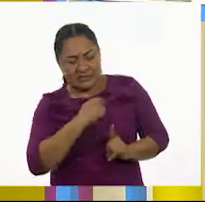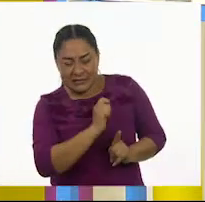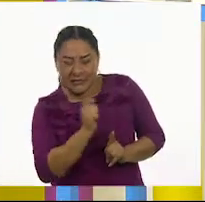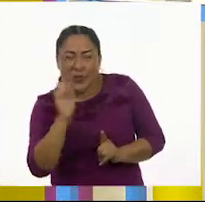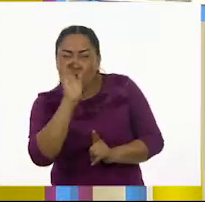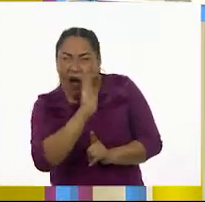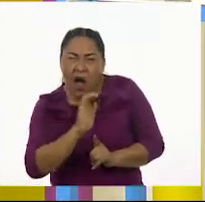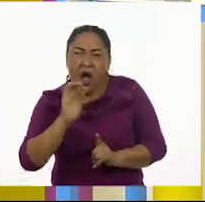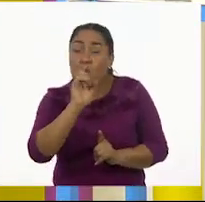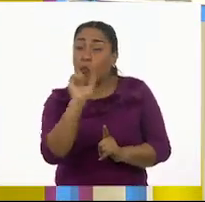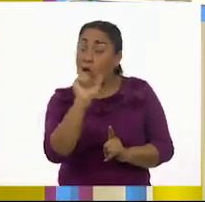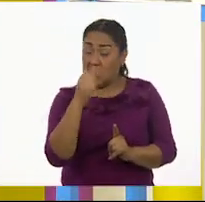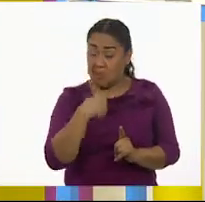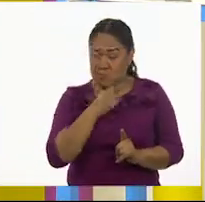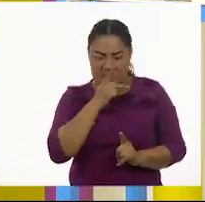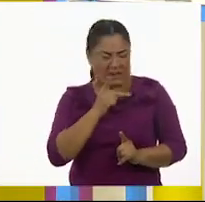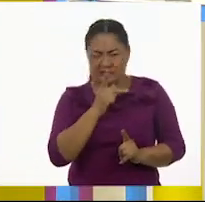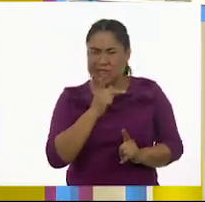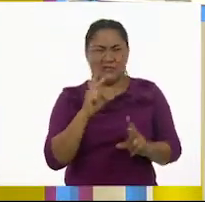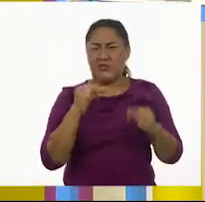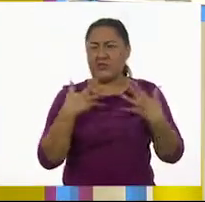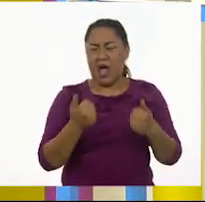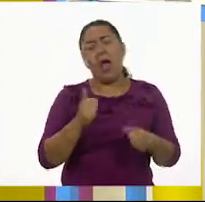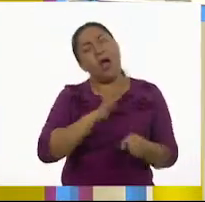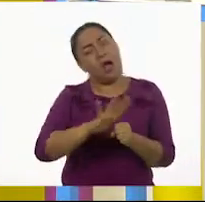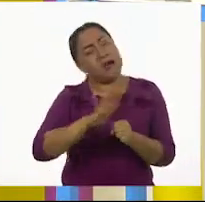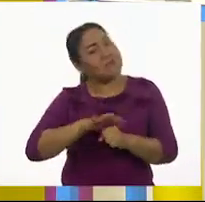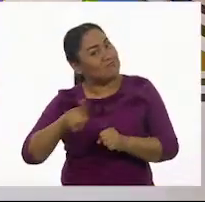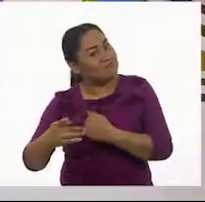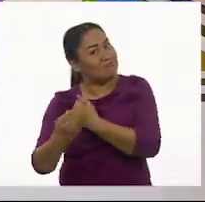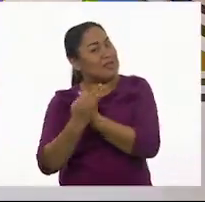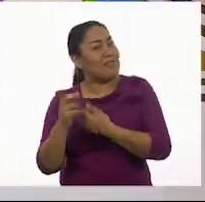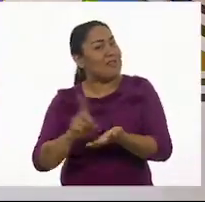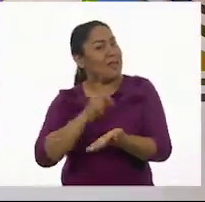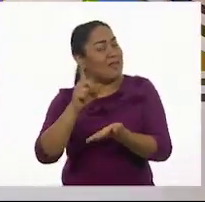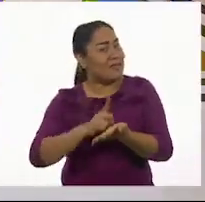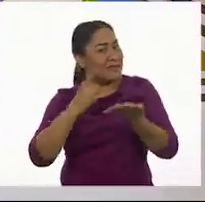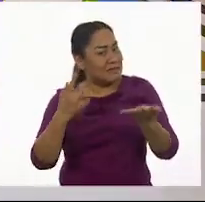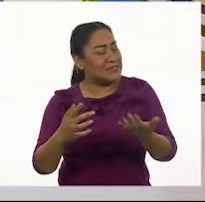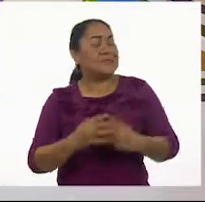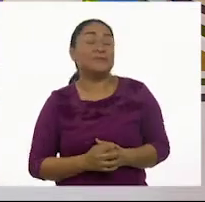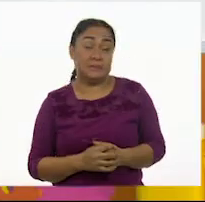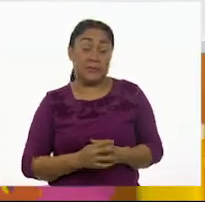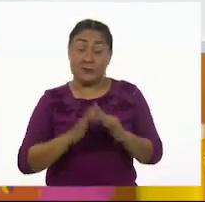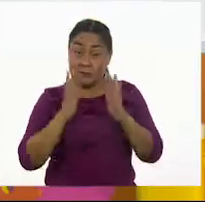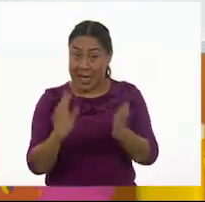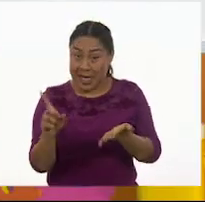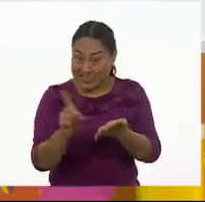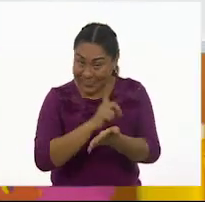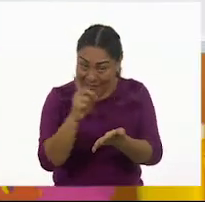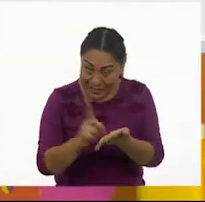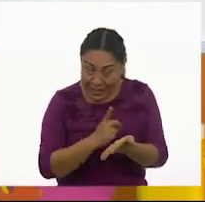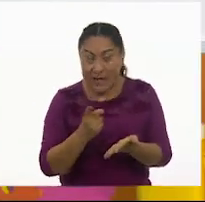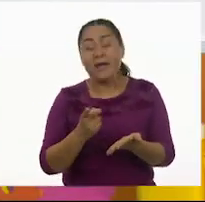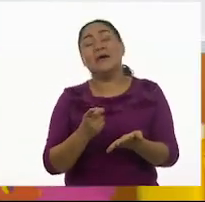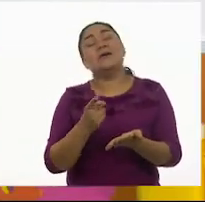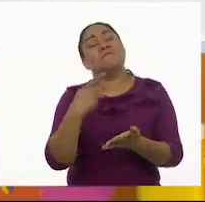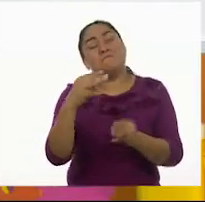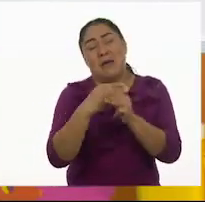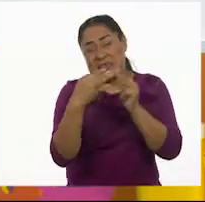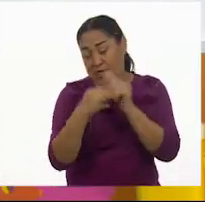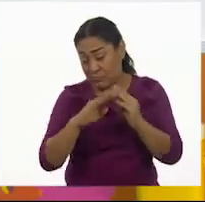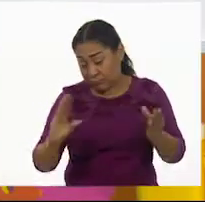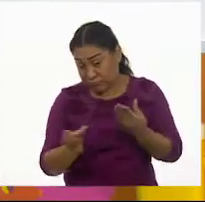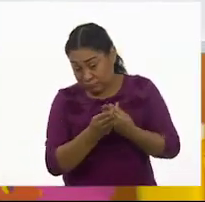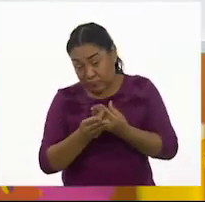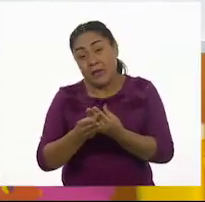entiendo o que me llaman la atención las busco en el diccionario para saber qué significan. Y ahora que ya tenemos nuestro diccionario y todos nuestros materiales para